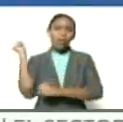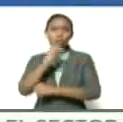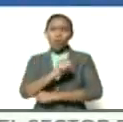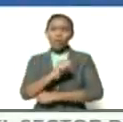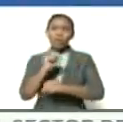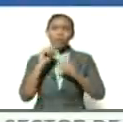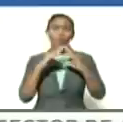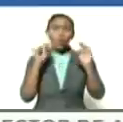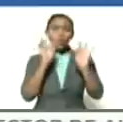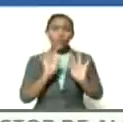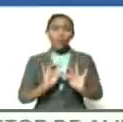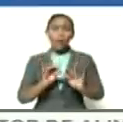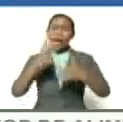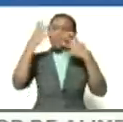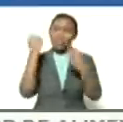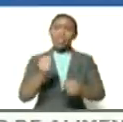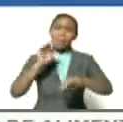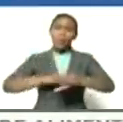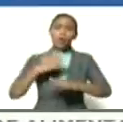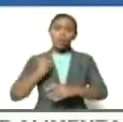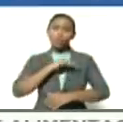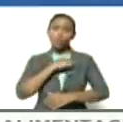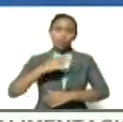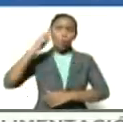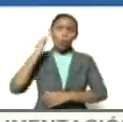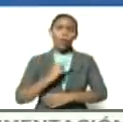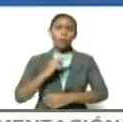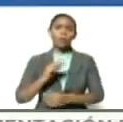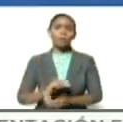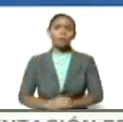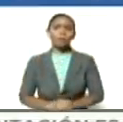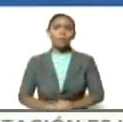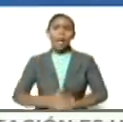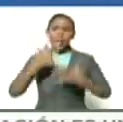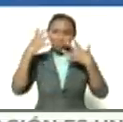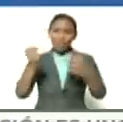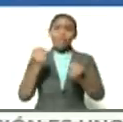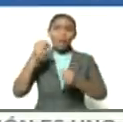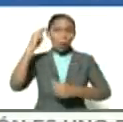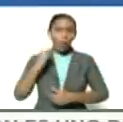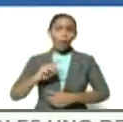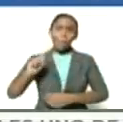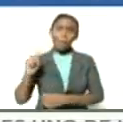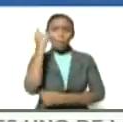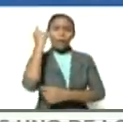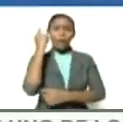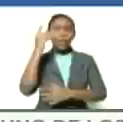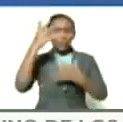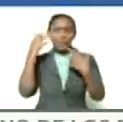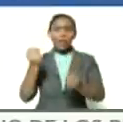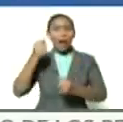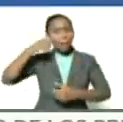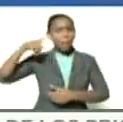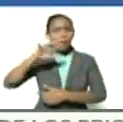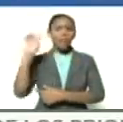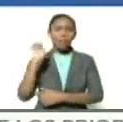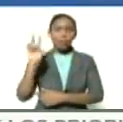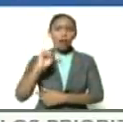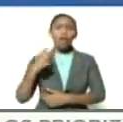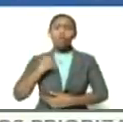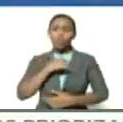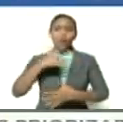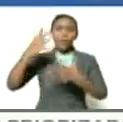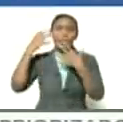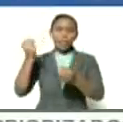toda su forma entiendan porque somos Bolívar entiendan a Bolívar primero y entenderán al pueblo de Venezuela nos